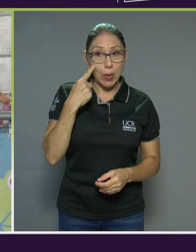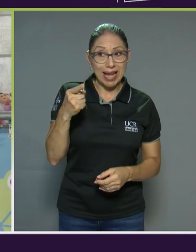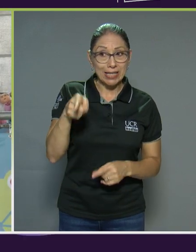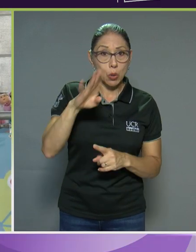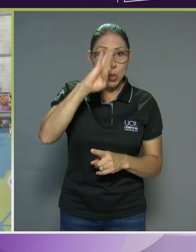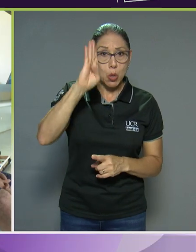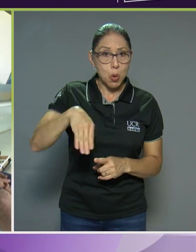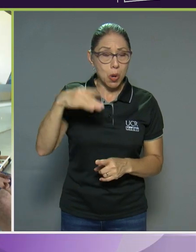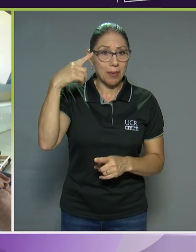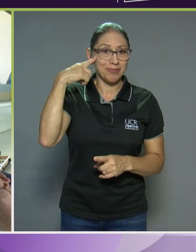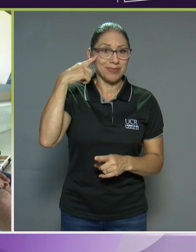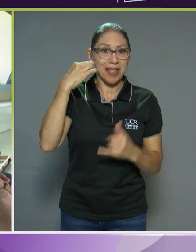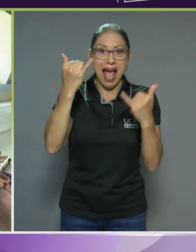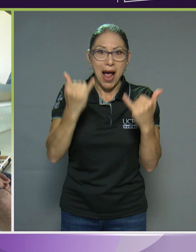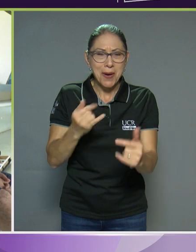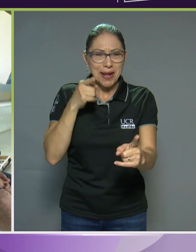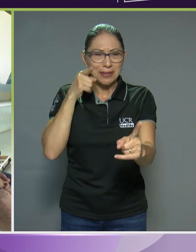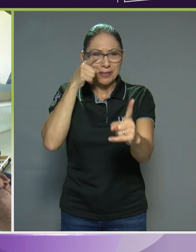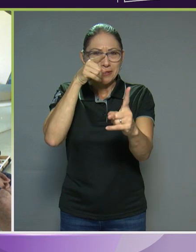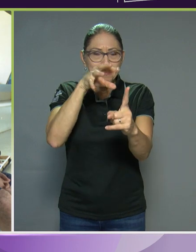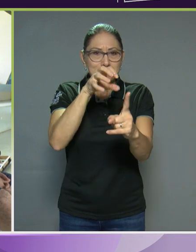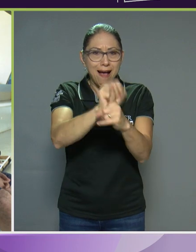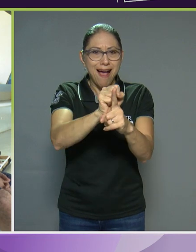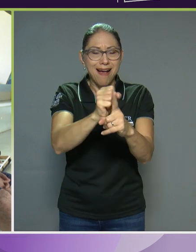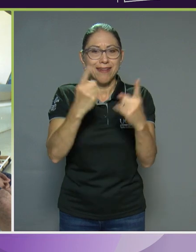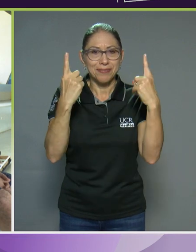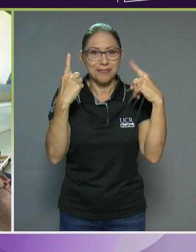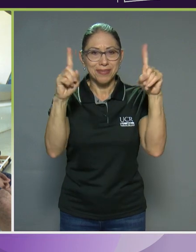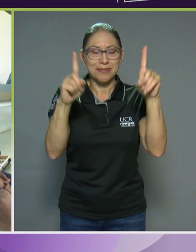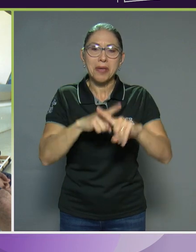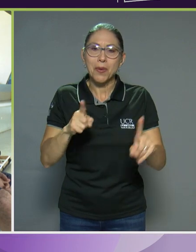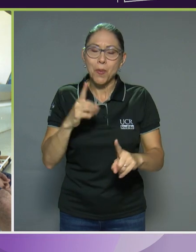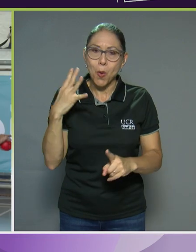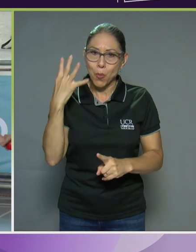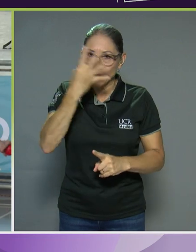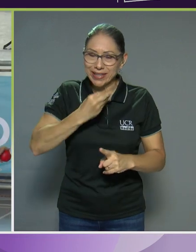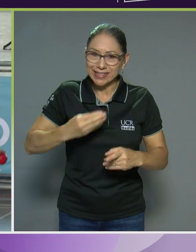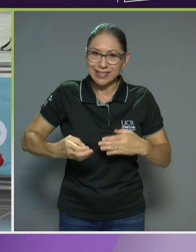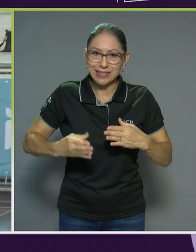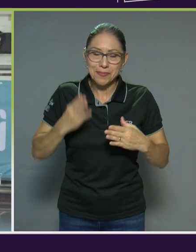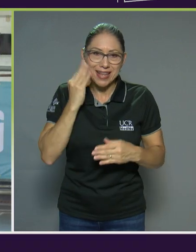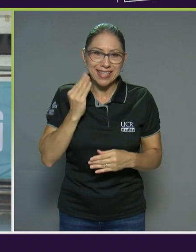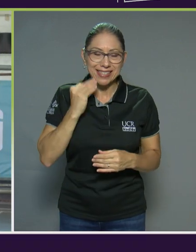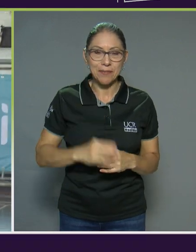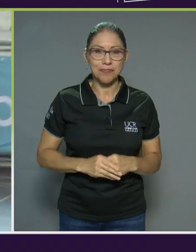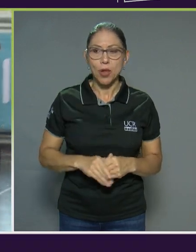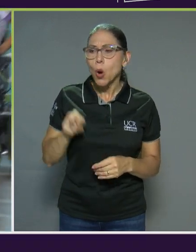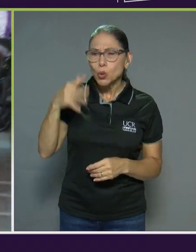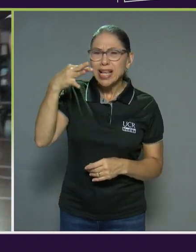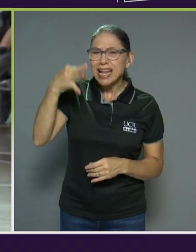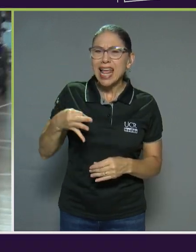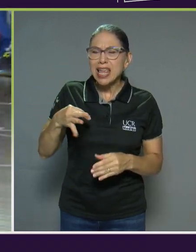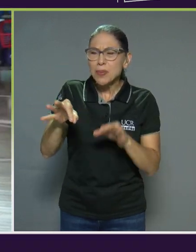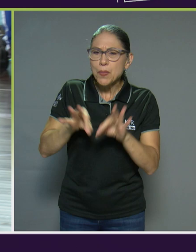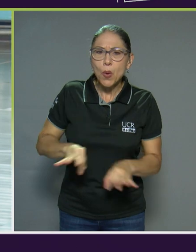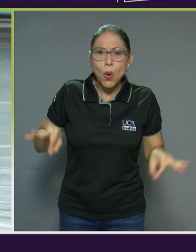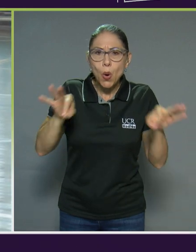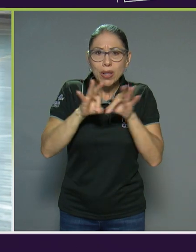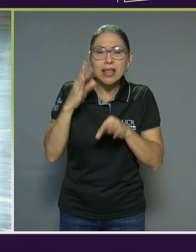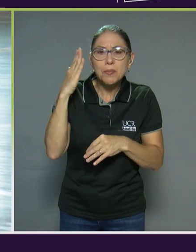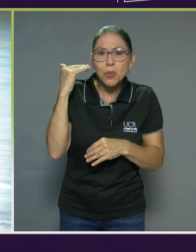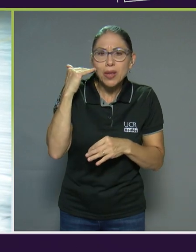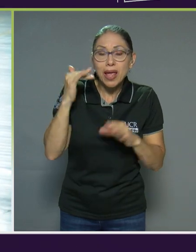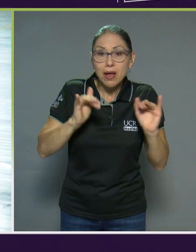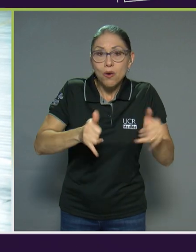imaginado uno estar en estas cosas, pero ha sido muy bonita la experiencia. Y también porque cree que es importante, ¿verdad?, que en los Juegos Nacionales haya